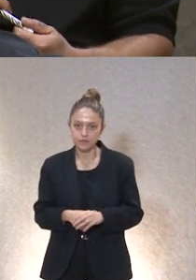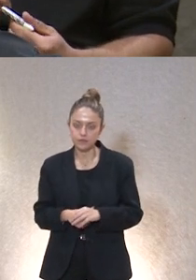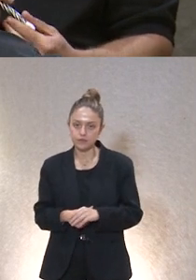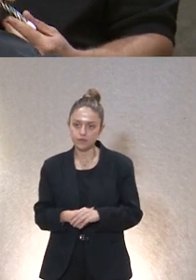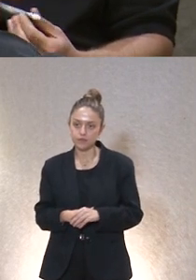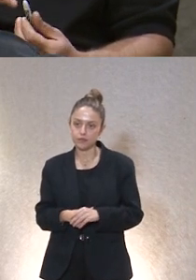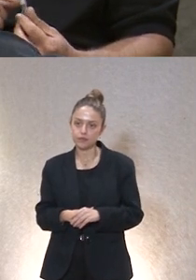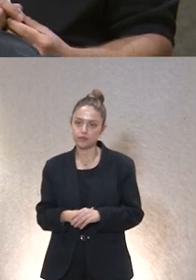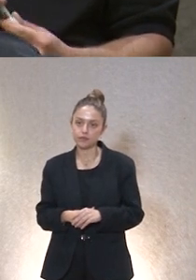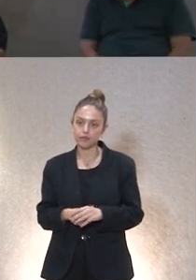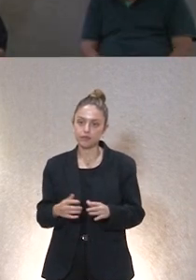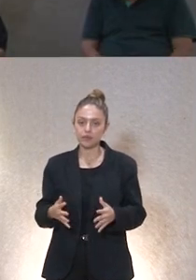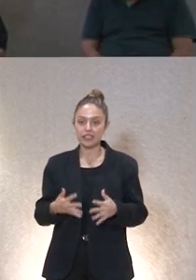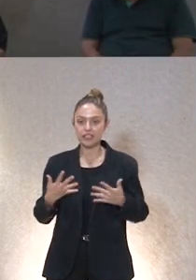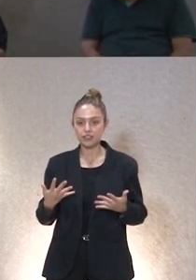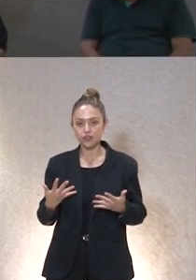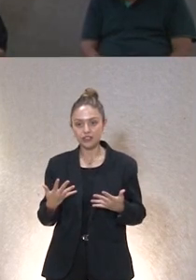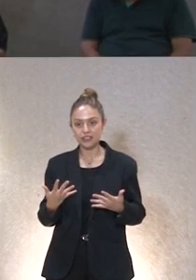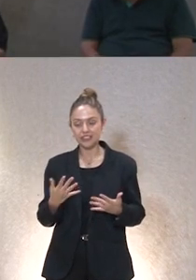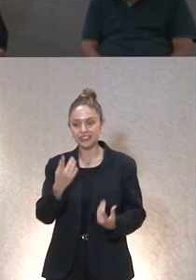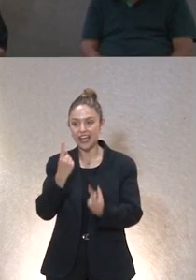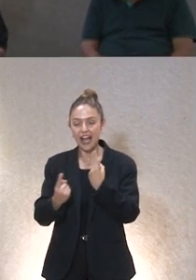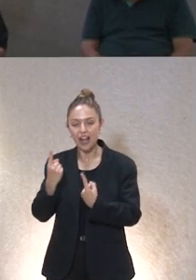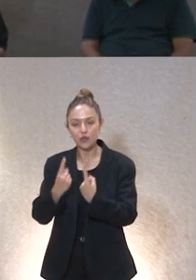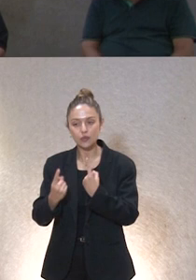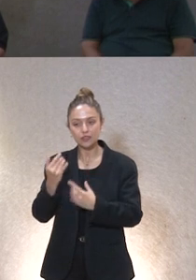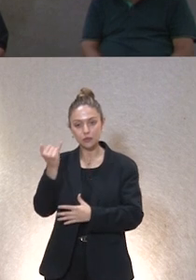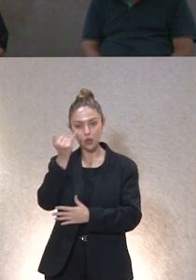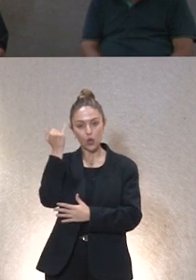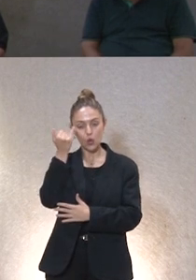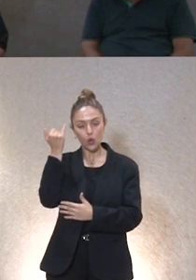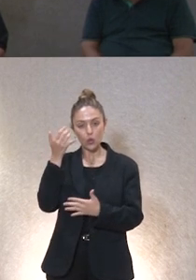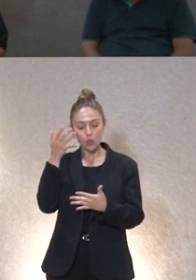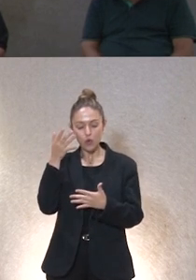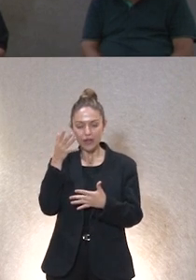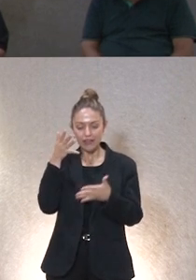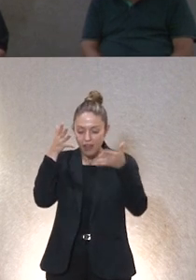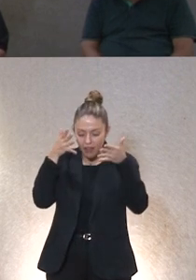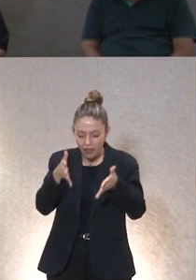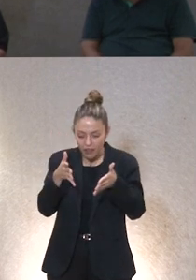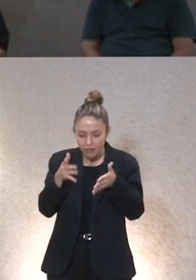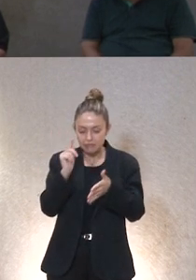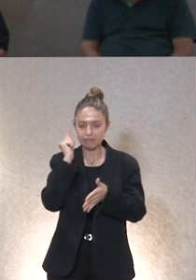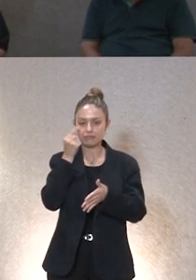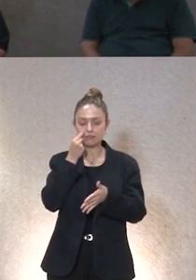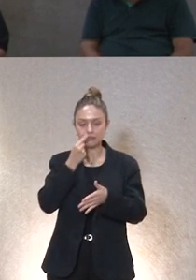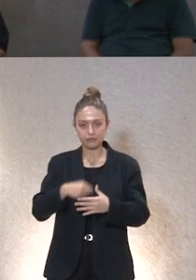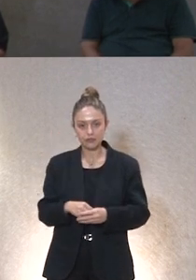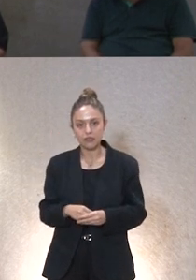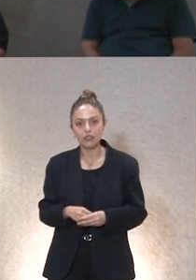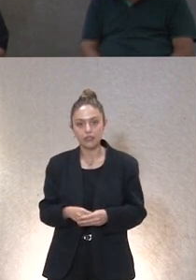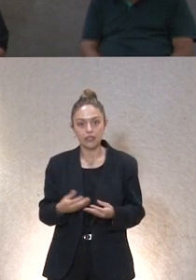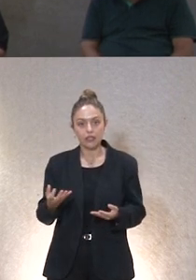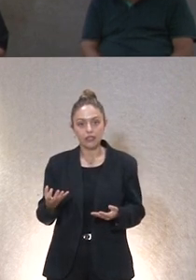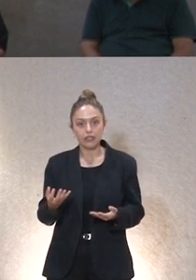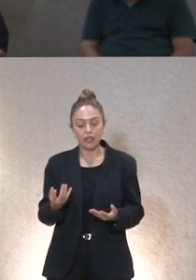hay por lo tanto algunas restricciones que son casi invisibles que hay que concentrarse mucho para identificarlas quizá hay que saber que existe